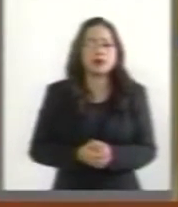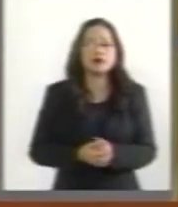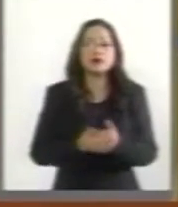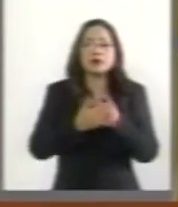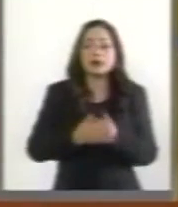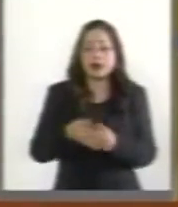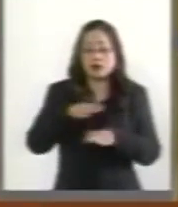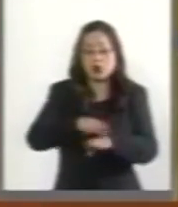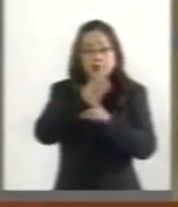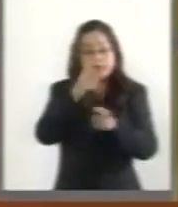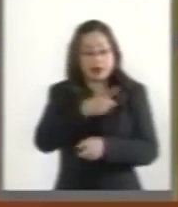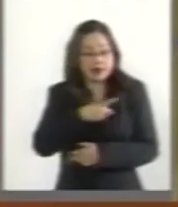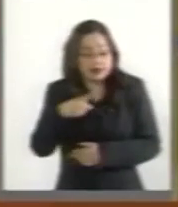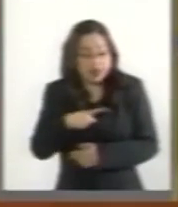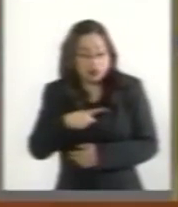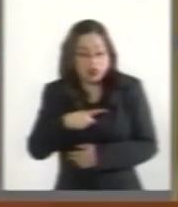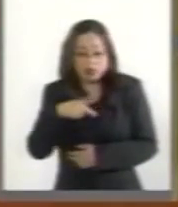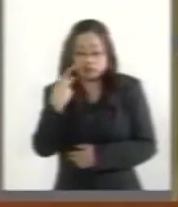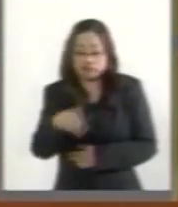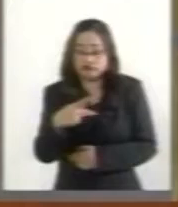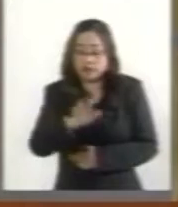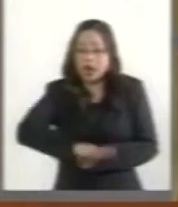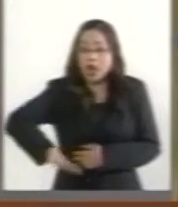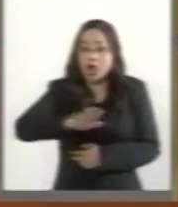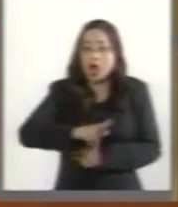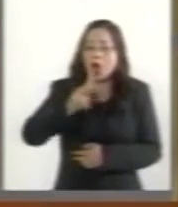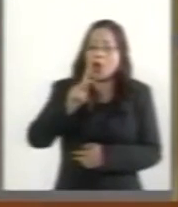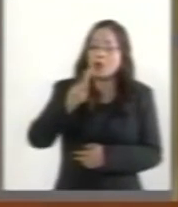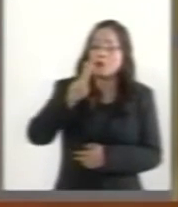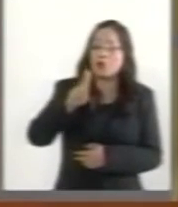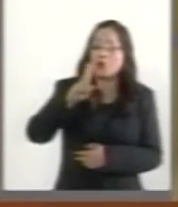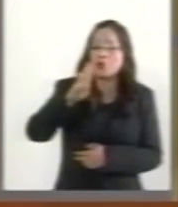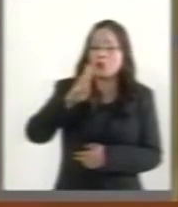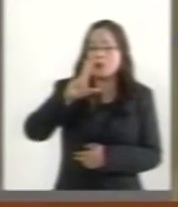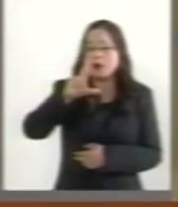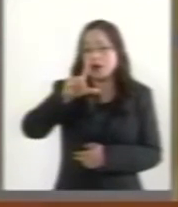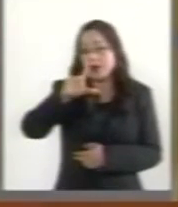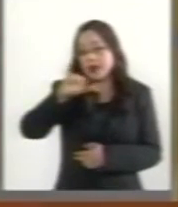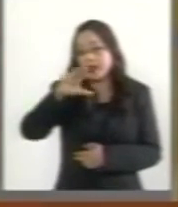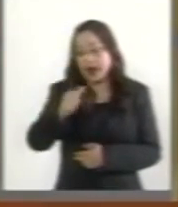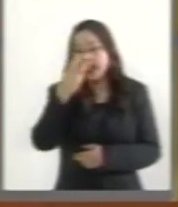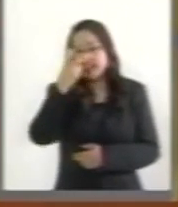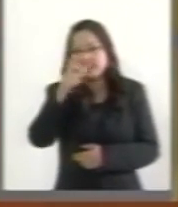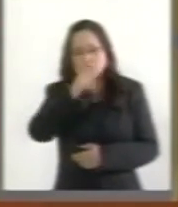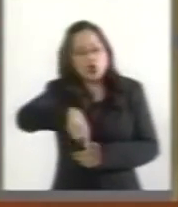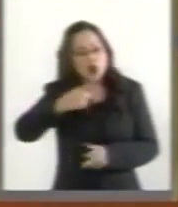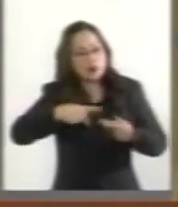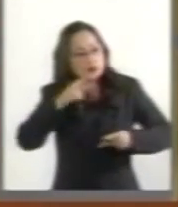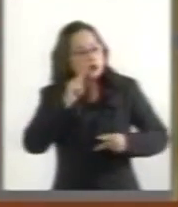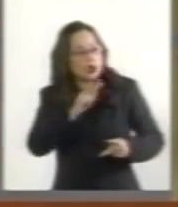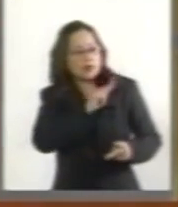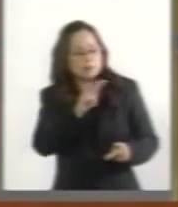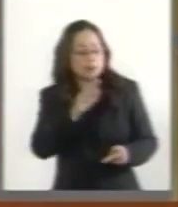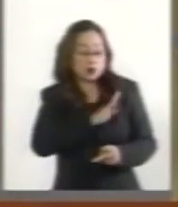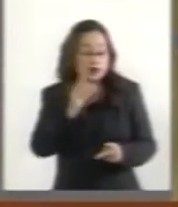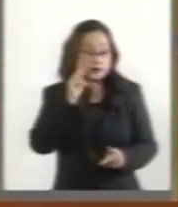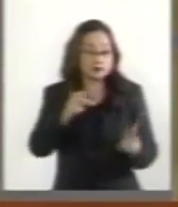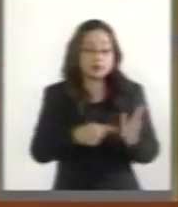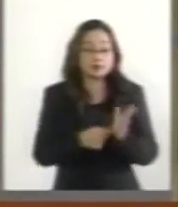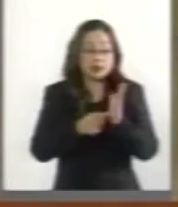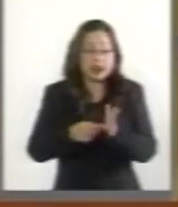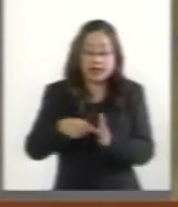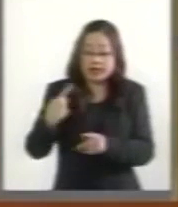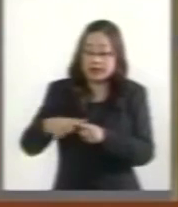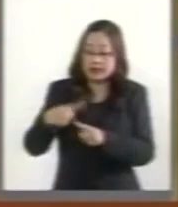pública es efectivamente público y también recordemos que los fideicomisos que reciben recursos públicos tienen